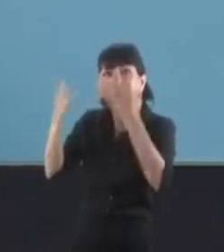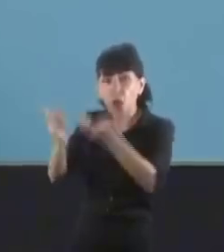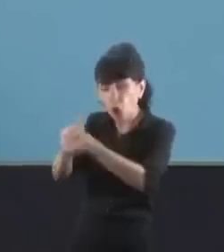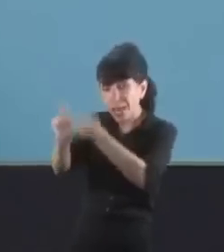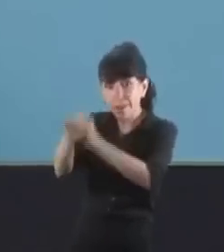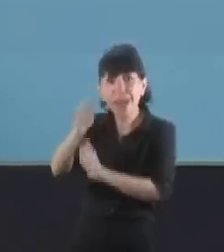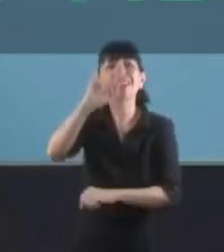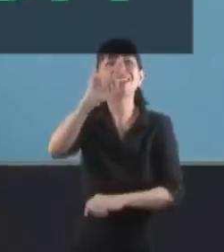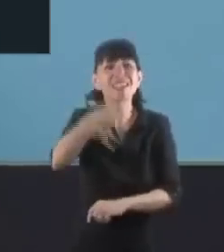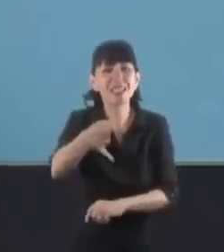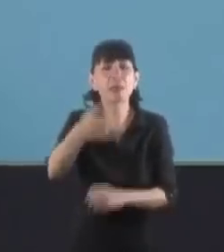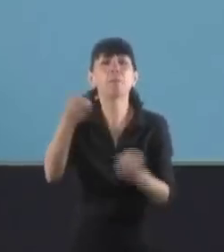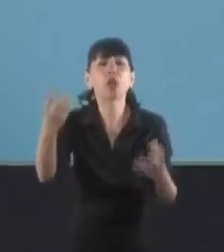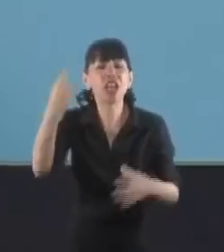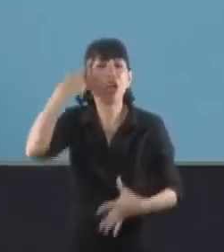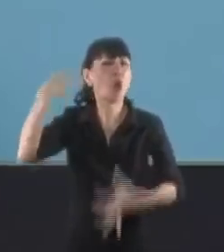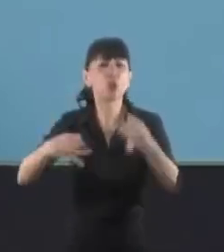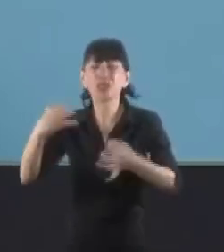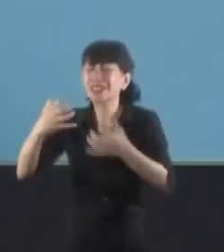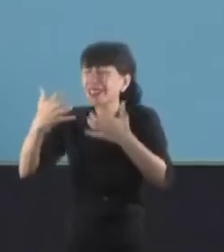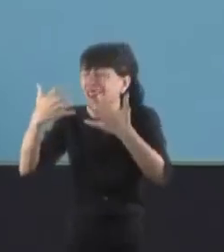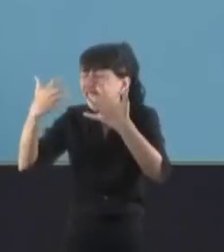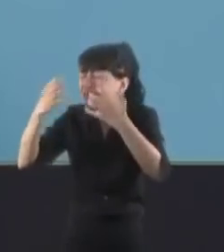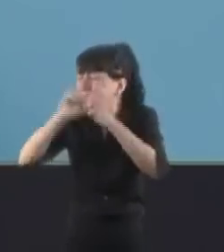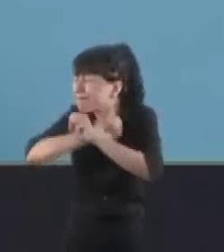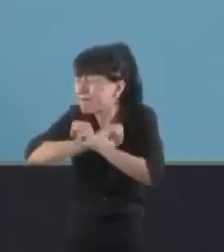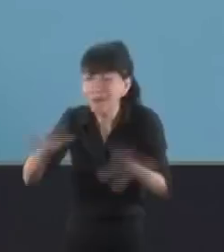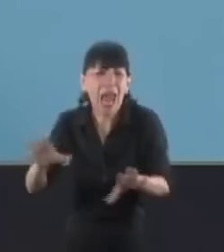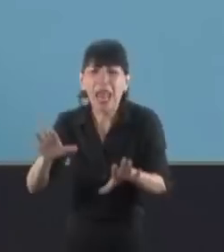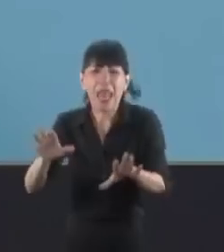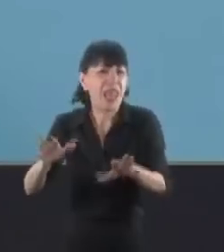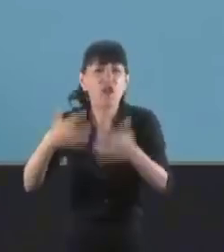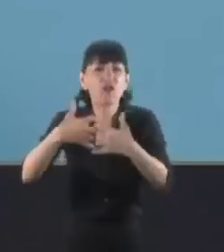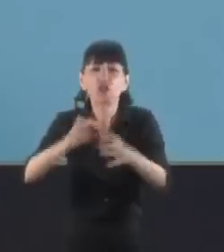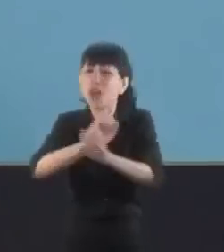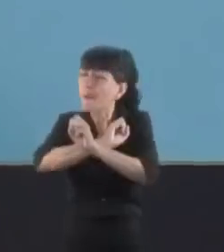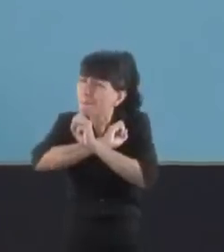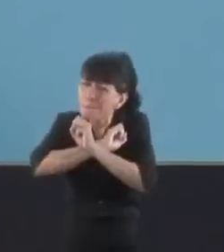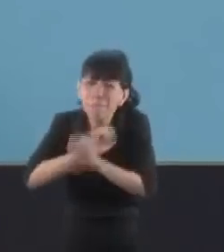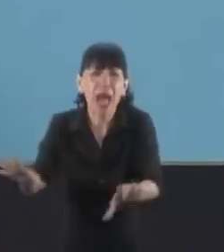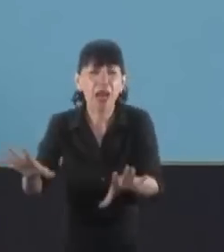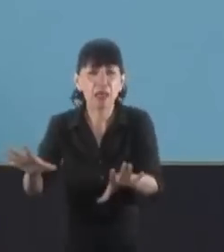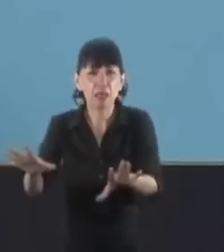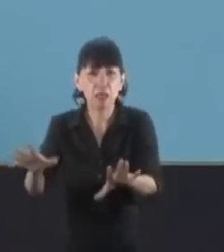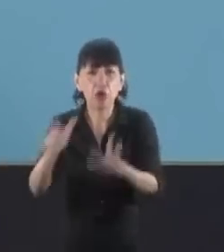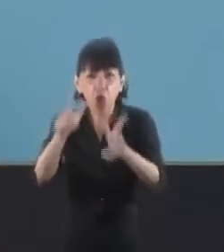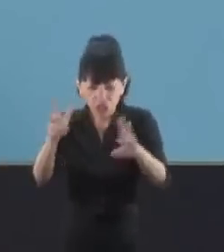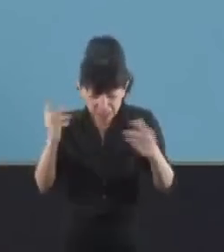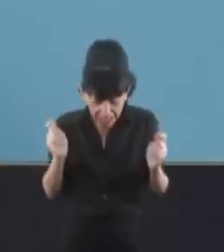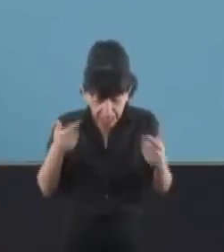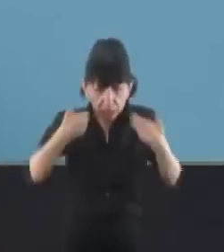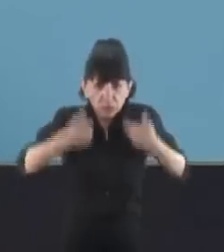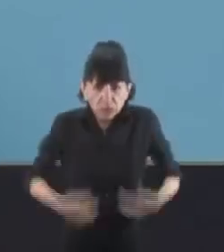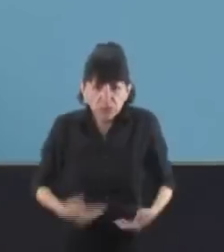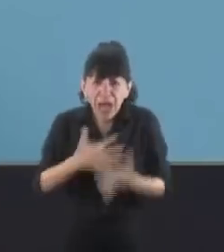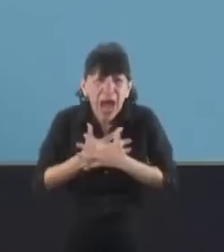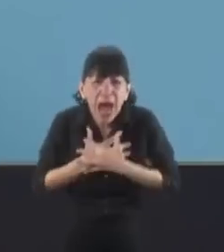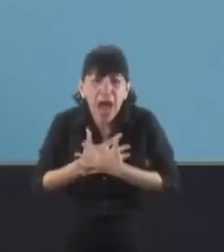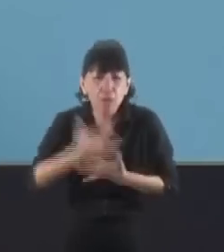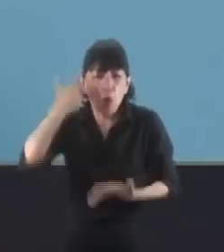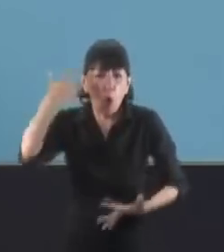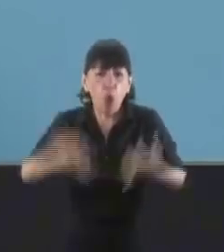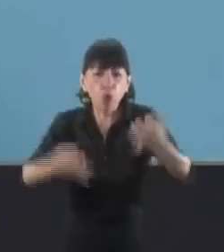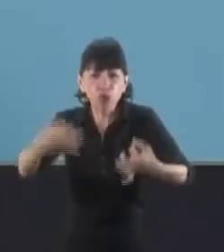tenía esta política de no requerir la fe de vida. Tal vez por su tratamiento tuvo un amplio apoyo en el